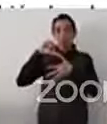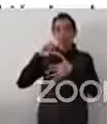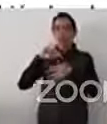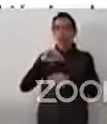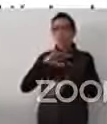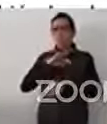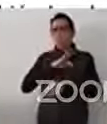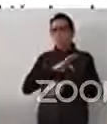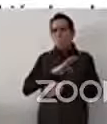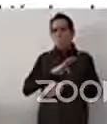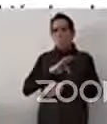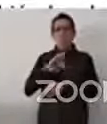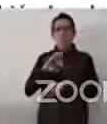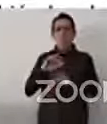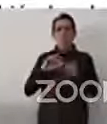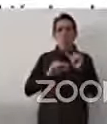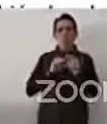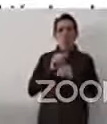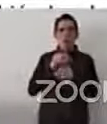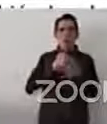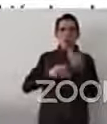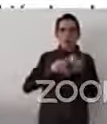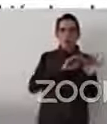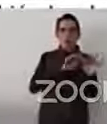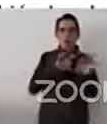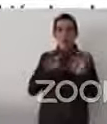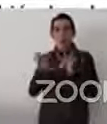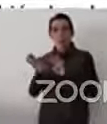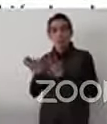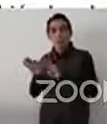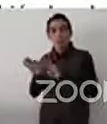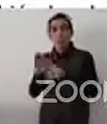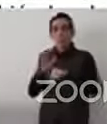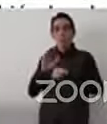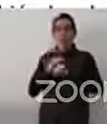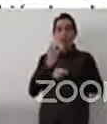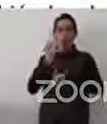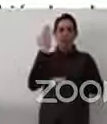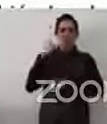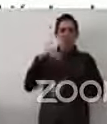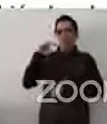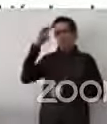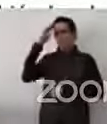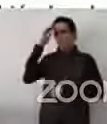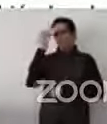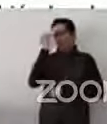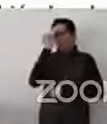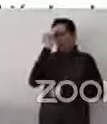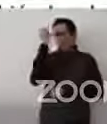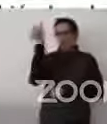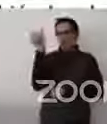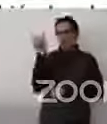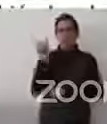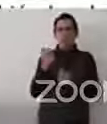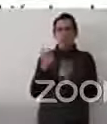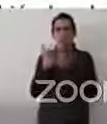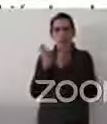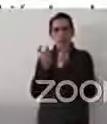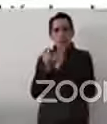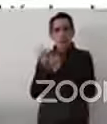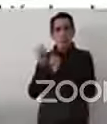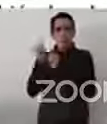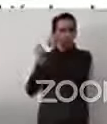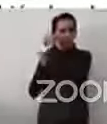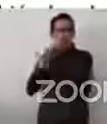México no tenía población afrodescendiente cuando sí tenía, y eso también trae la política pública, que sirve para visibilizar